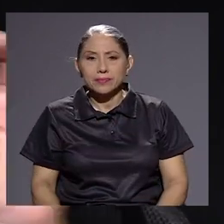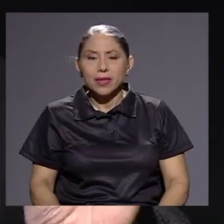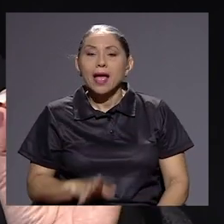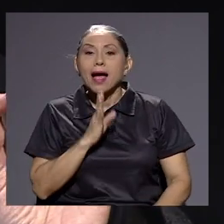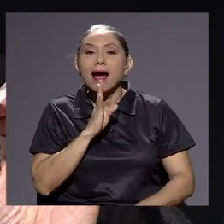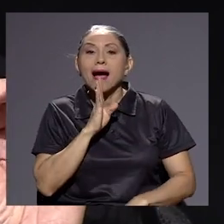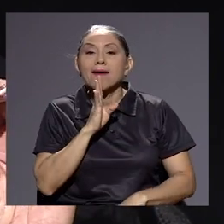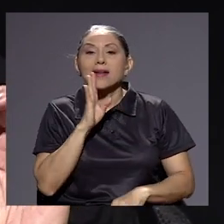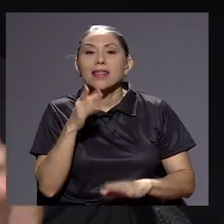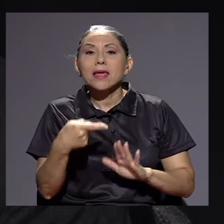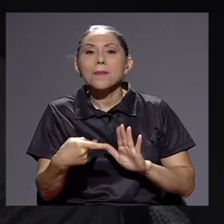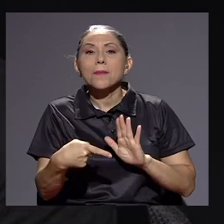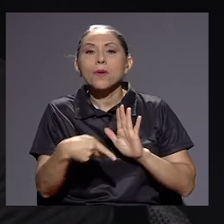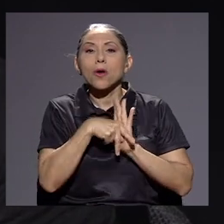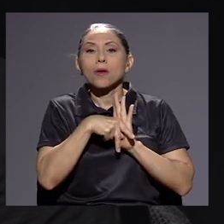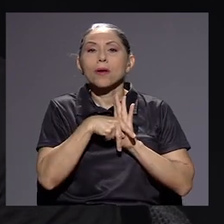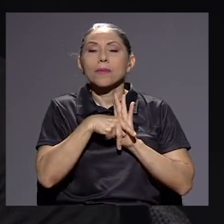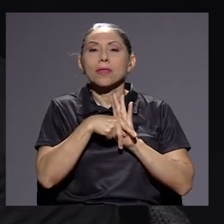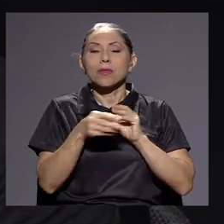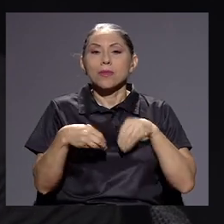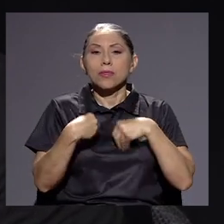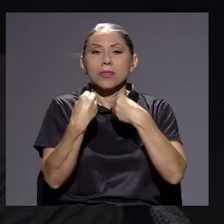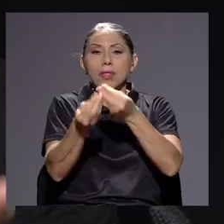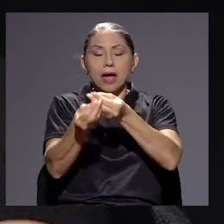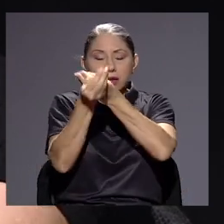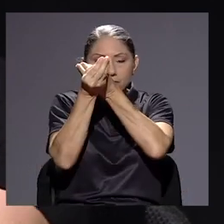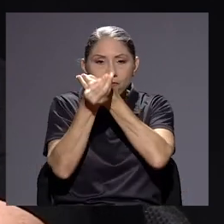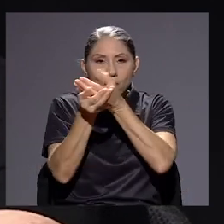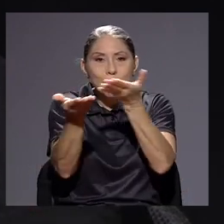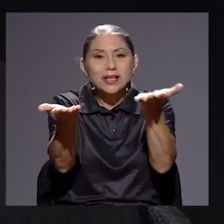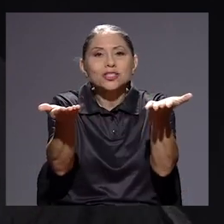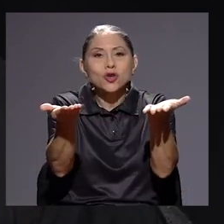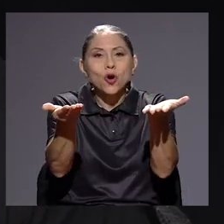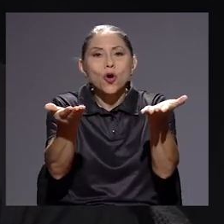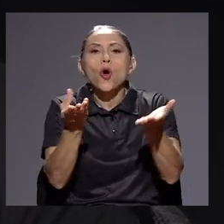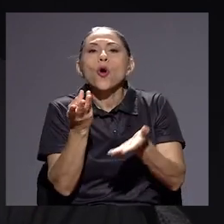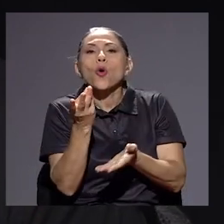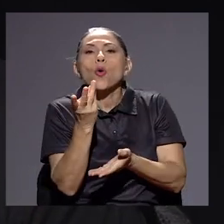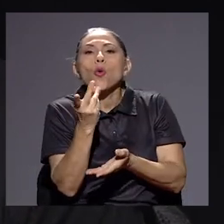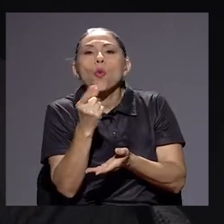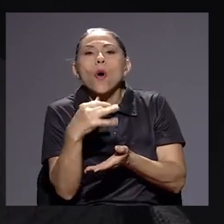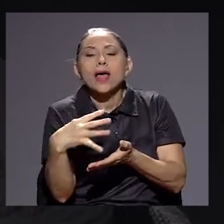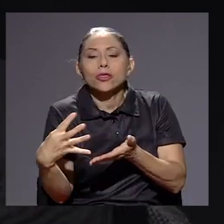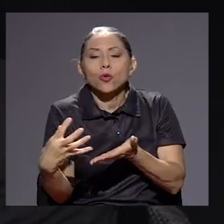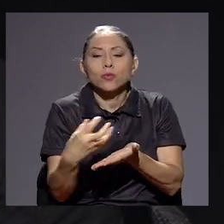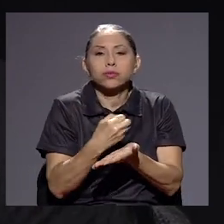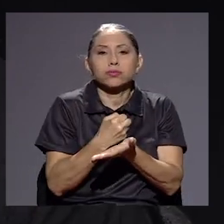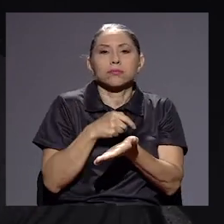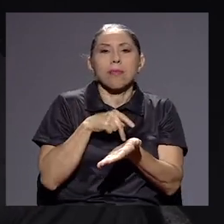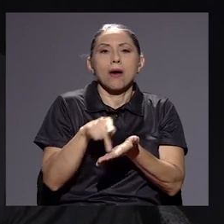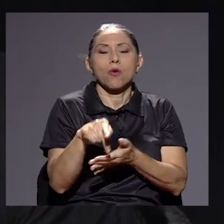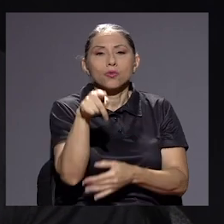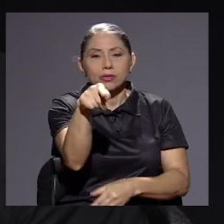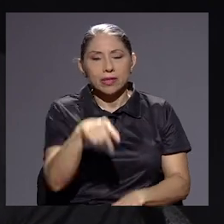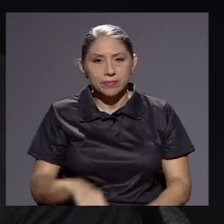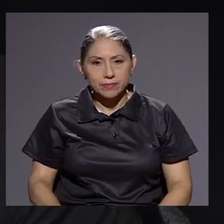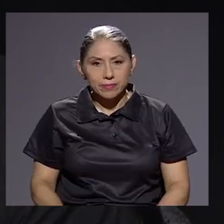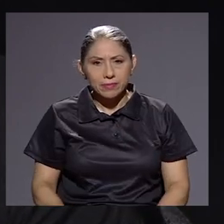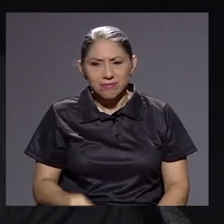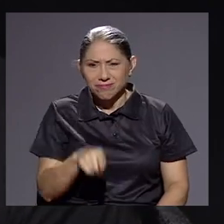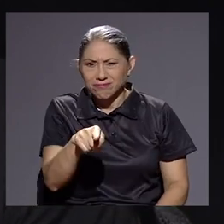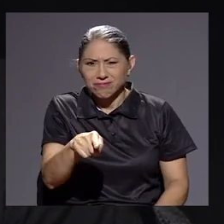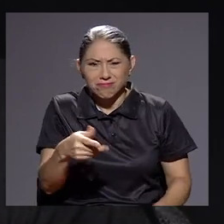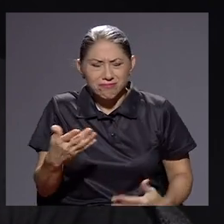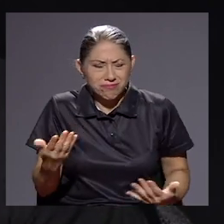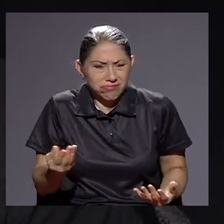prohibición de darle información de cuánto usted fue lo que reportó, cuánto fue lo que usted pagó. Y eso no